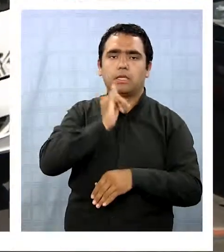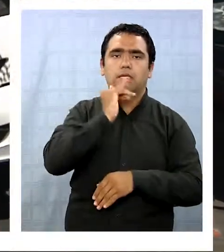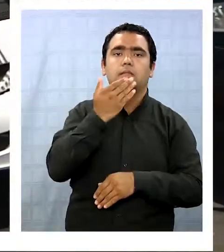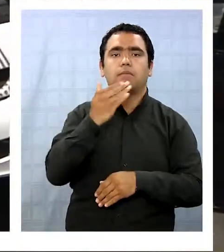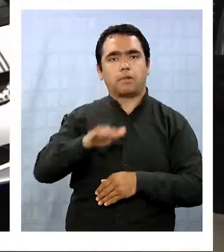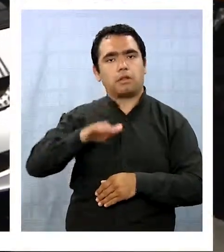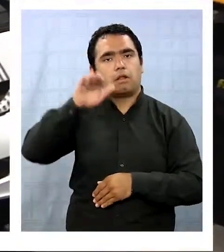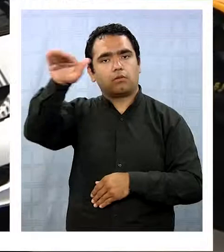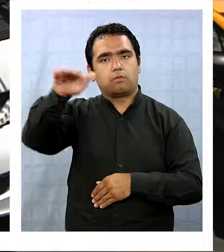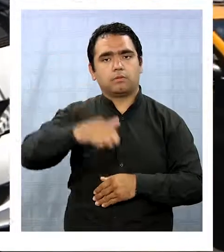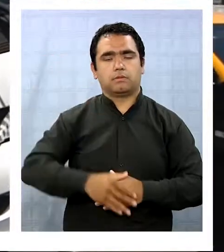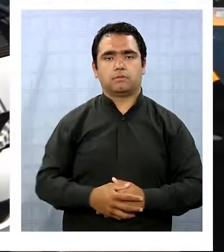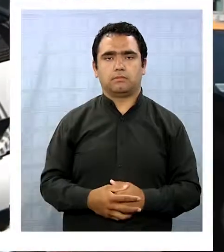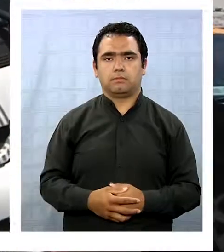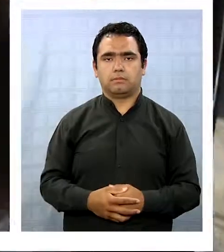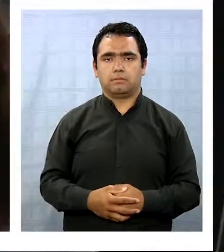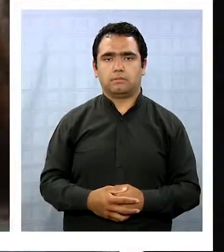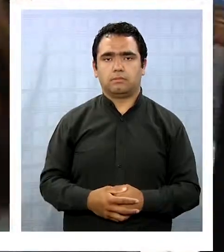y Alto Hospicio.